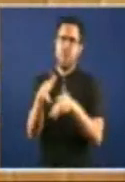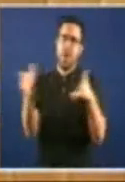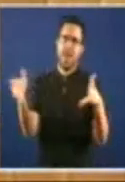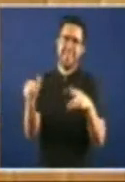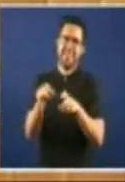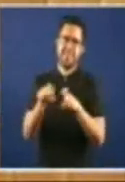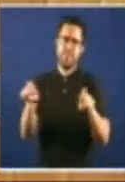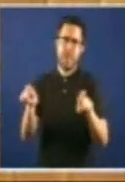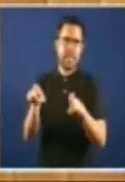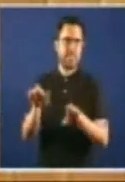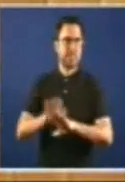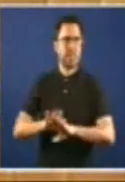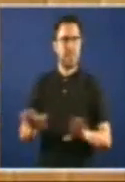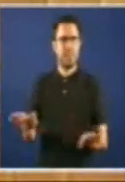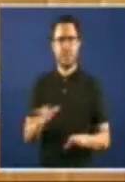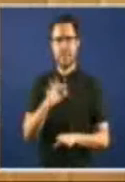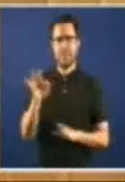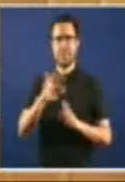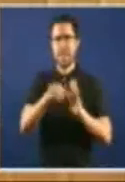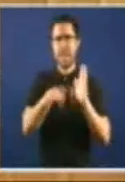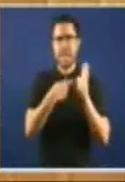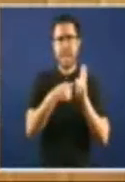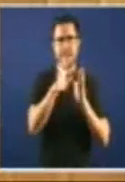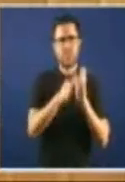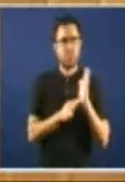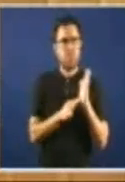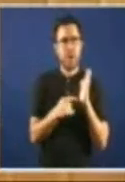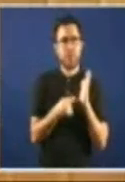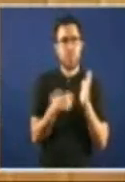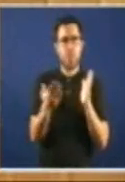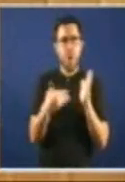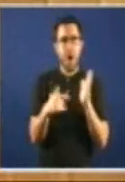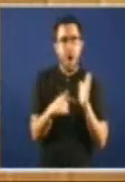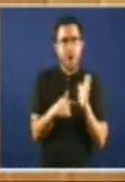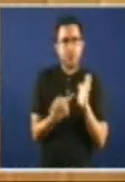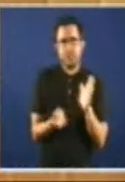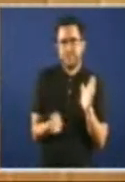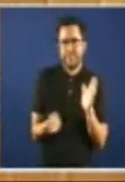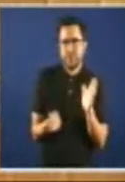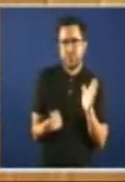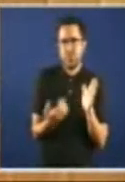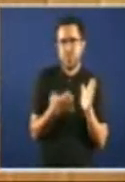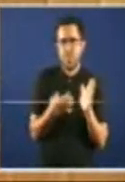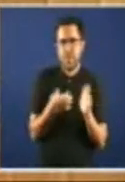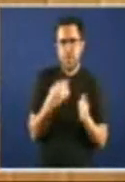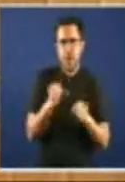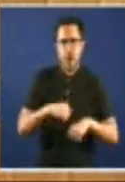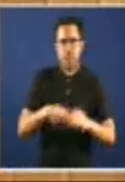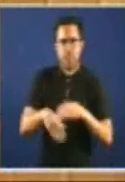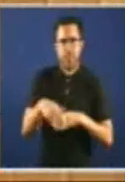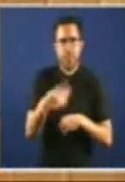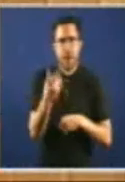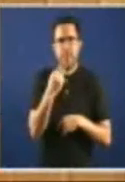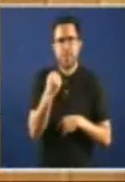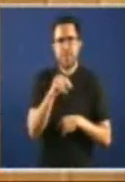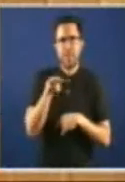Ademais, non está dotada orzamentariamente Como para que poda ser levada adiante durante o ano 2014 Con